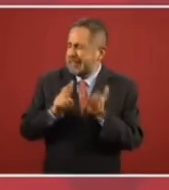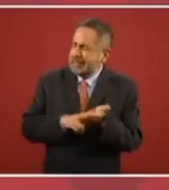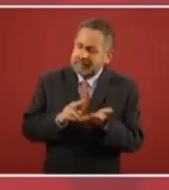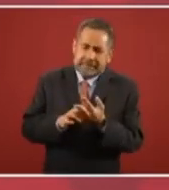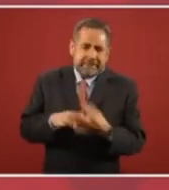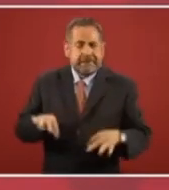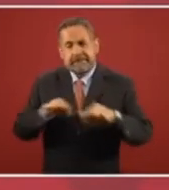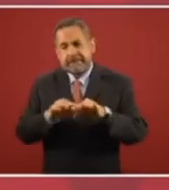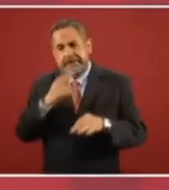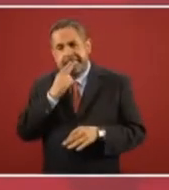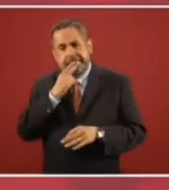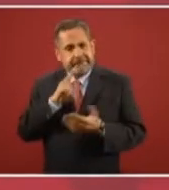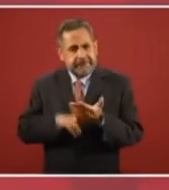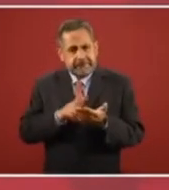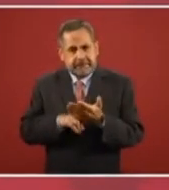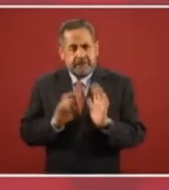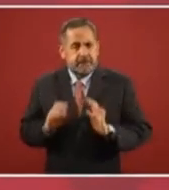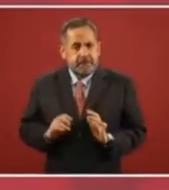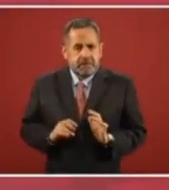...es...